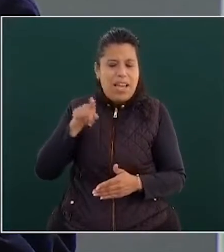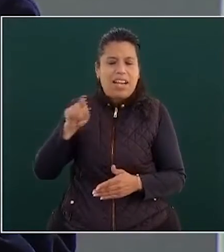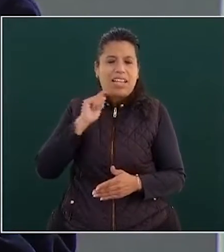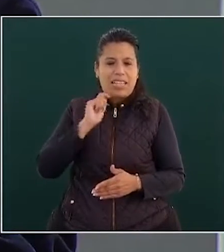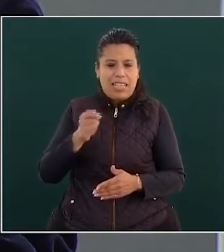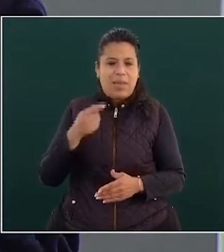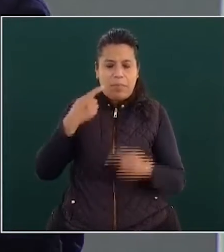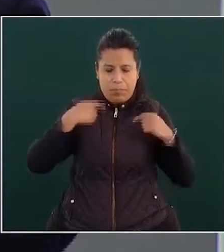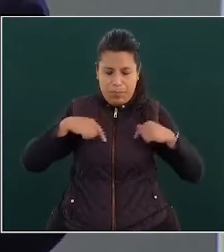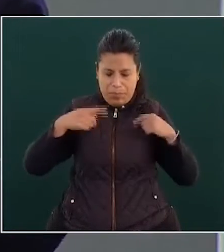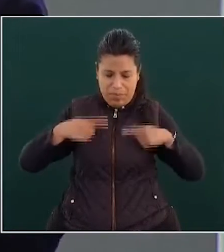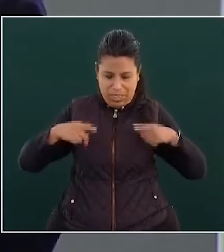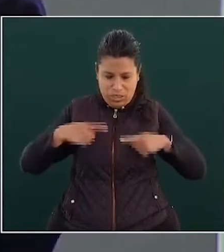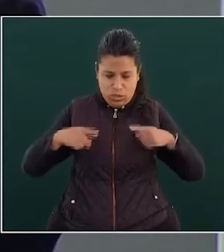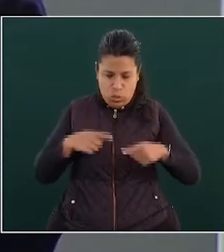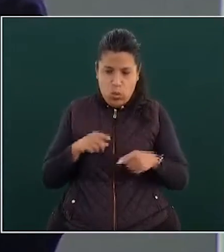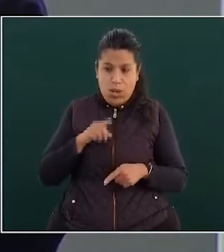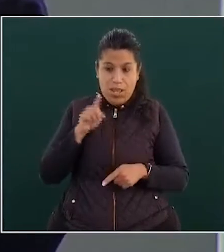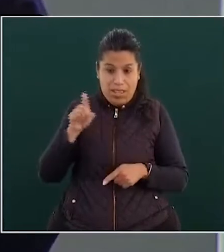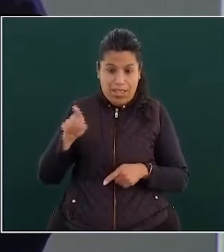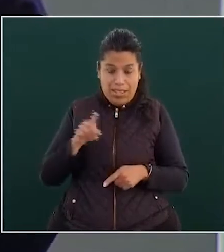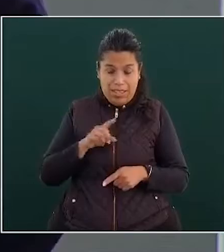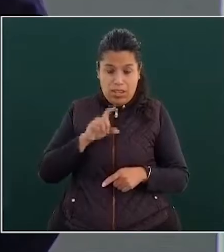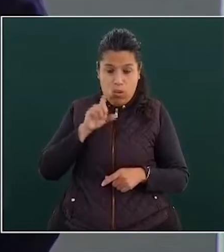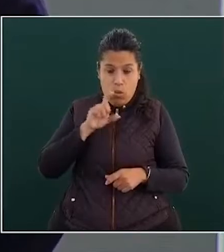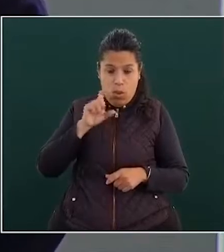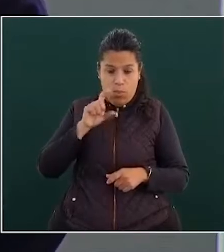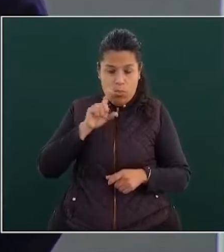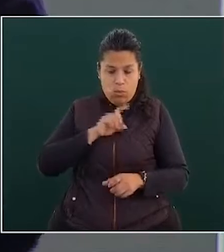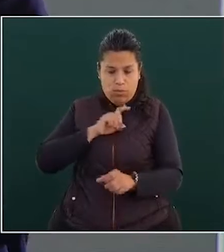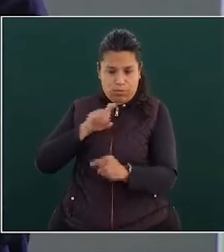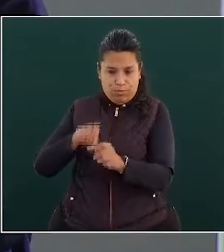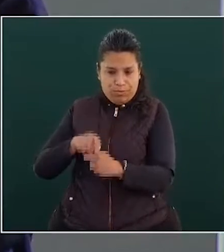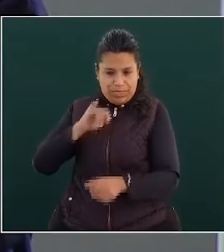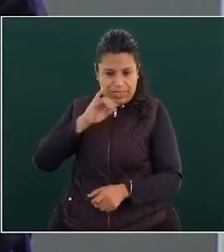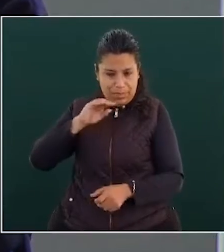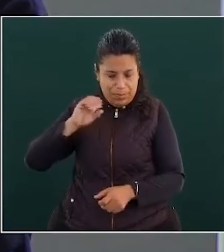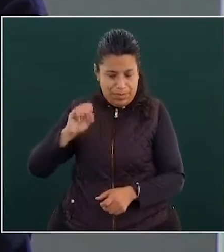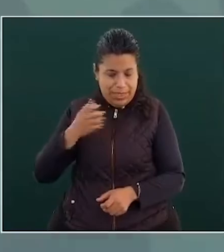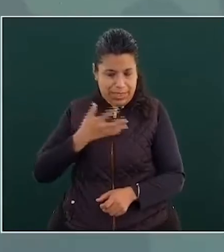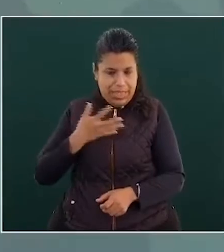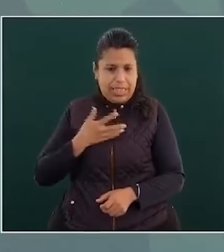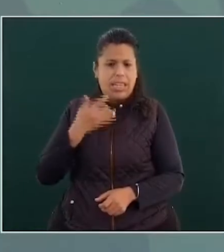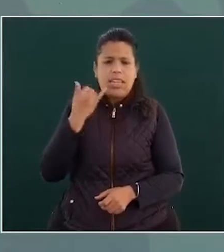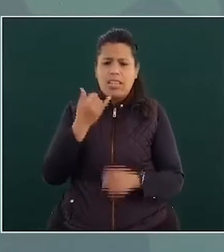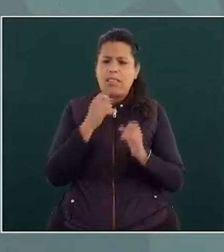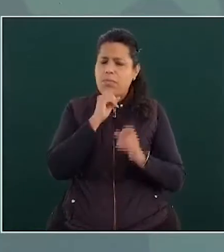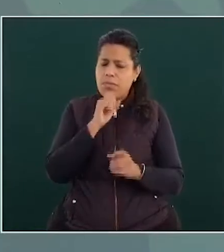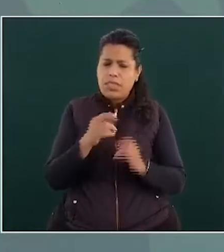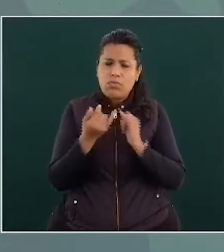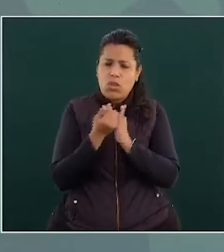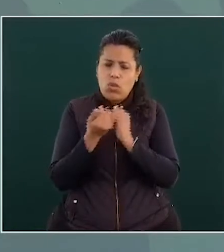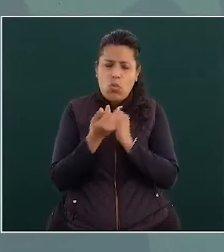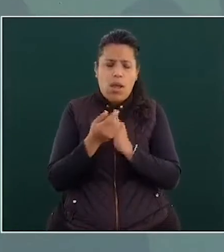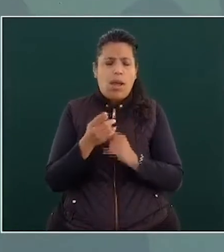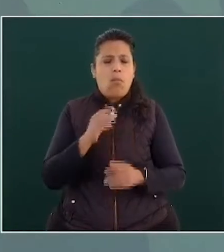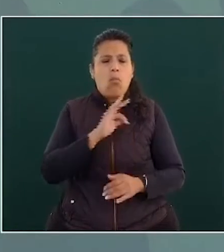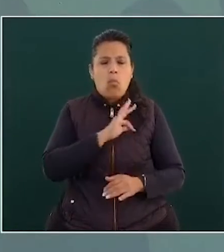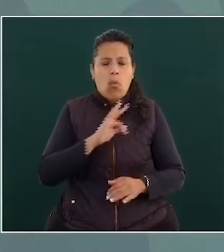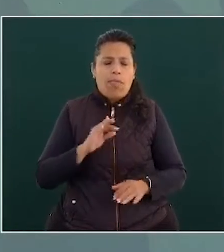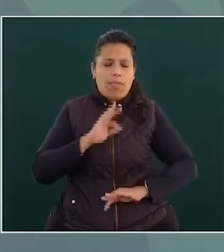pero también tiene unidades médicas y tiene hospitales para población abierta,